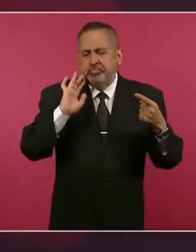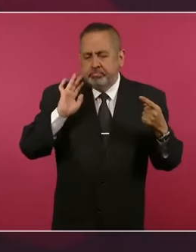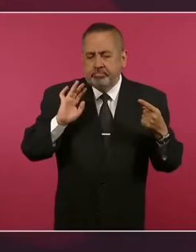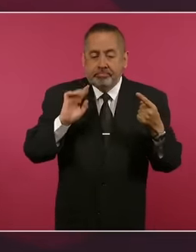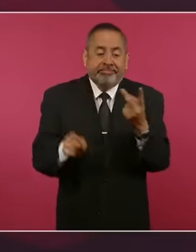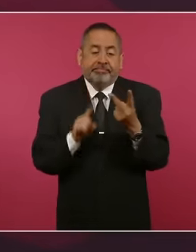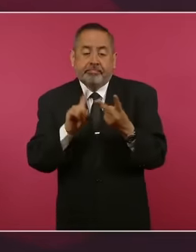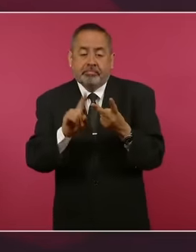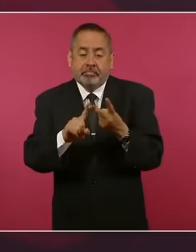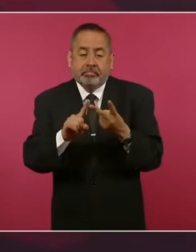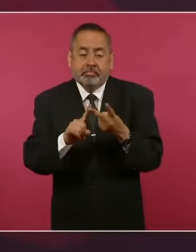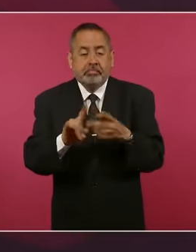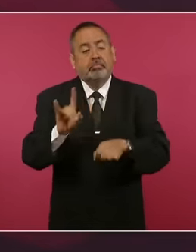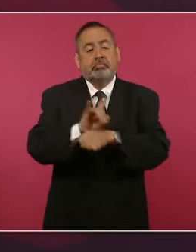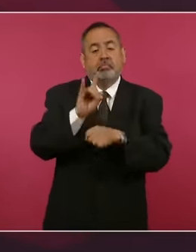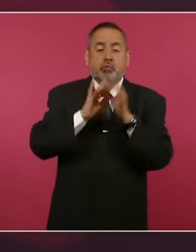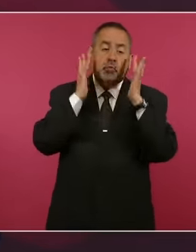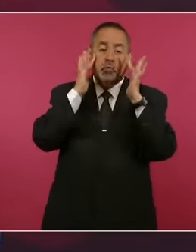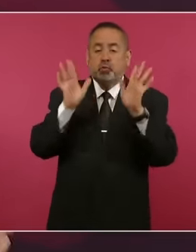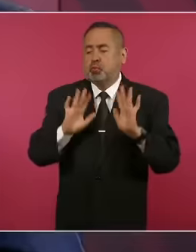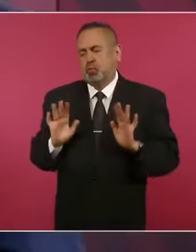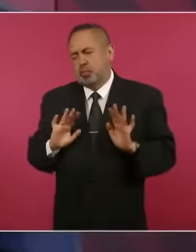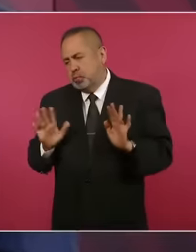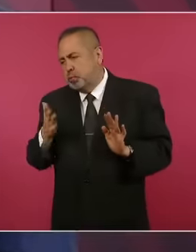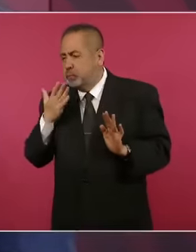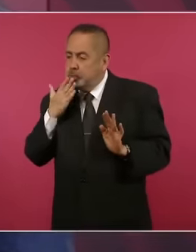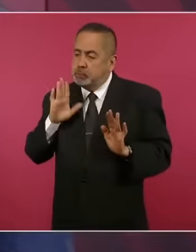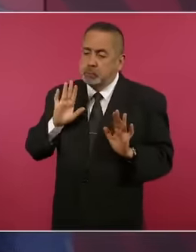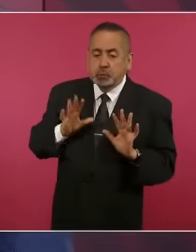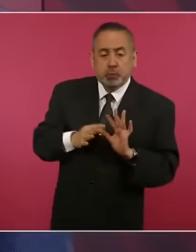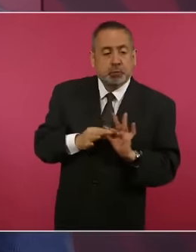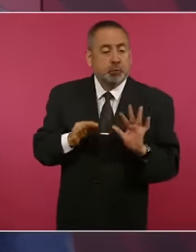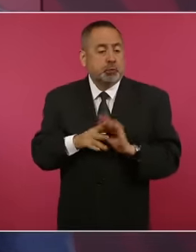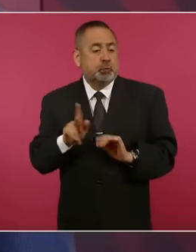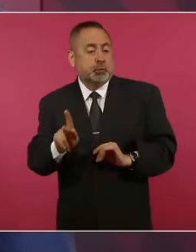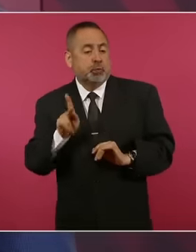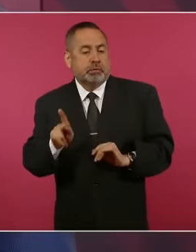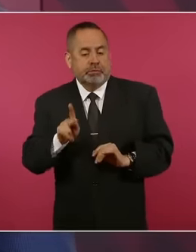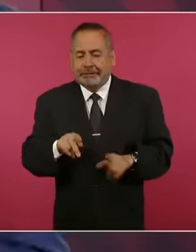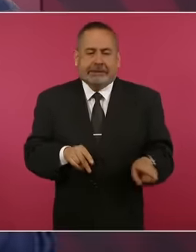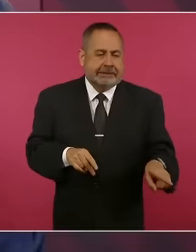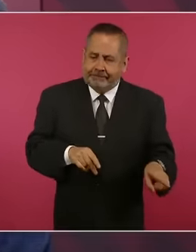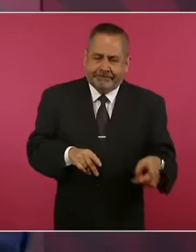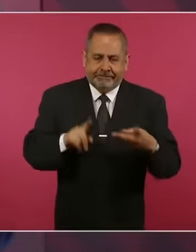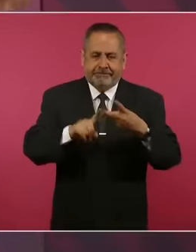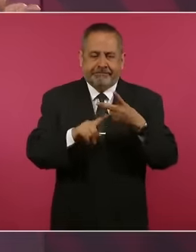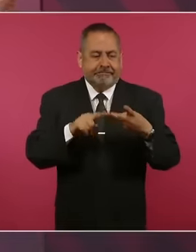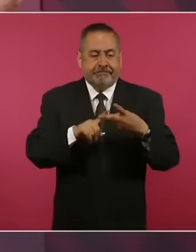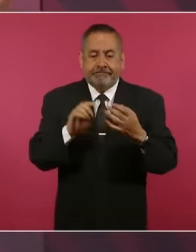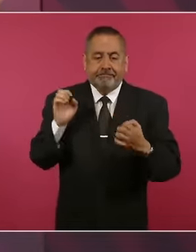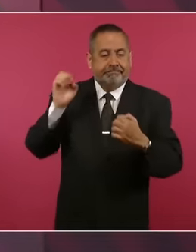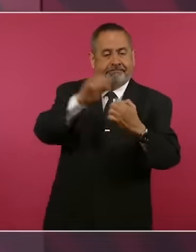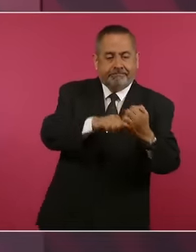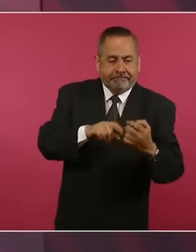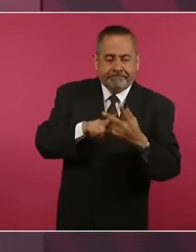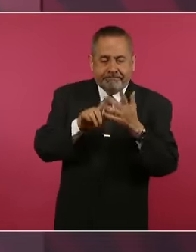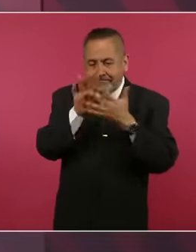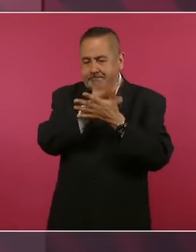Y el que simula, engaña, confunde